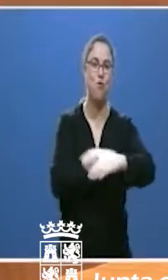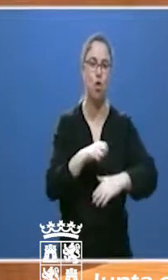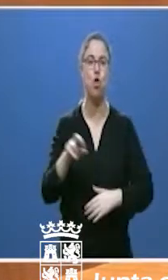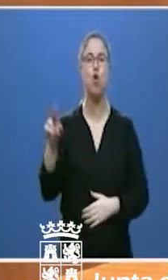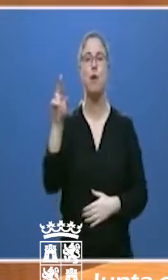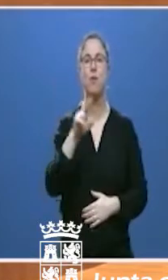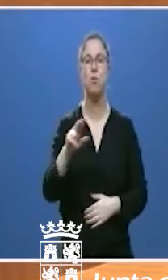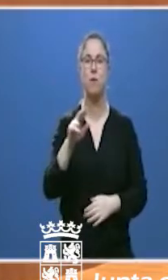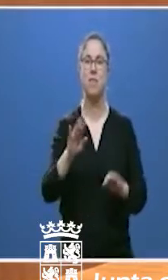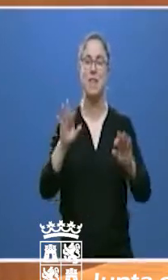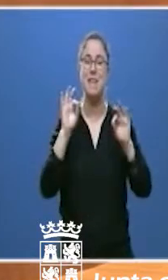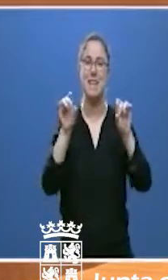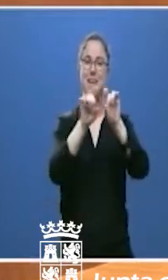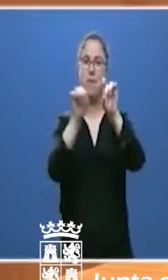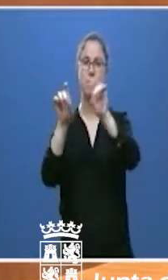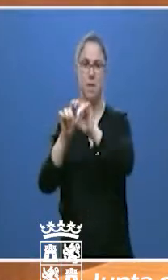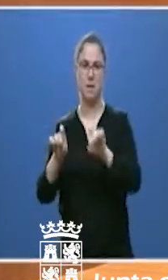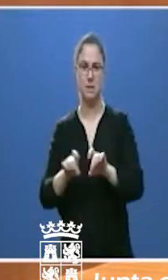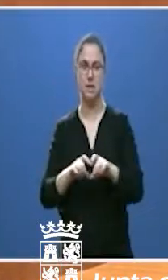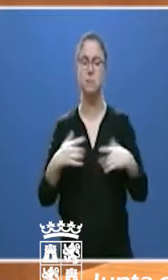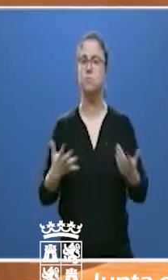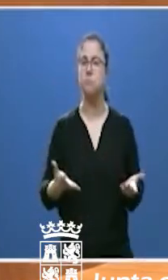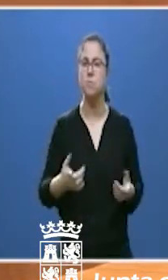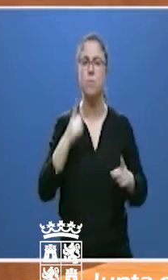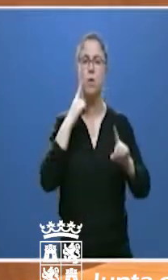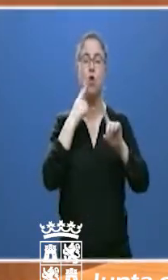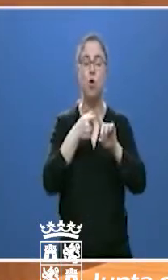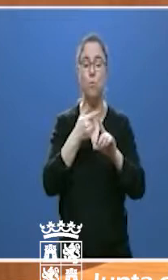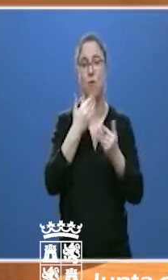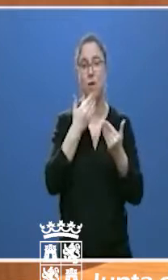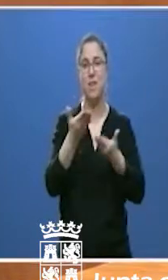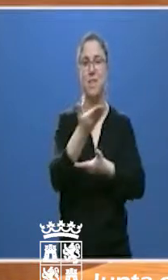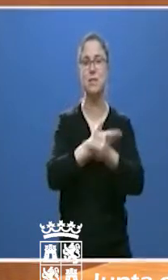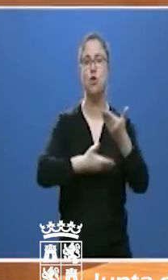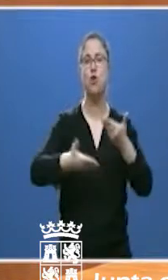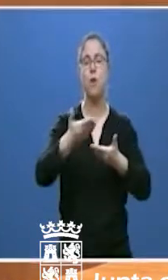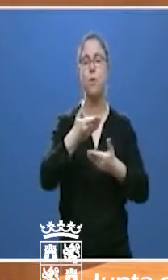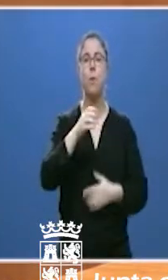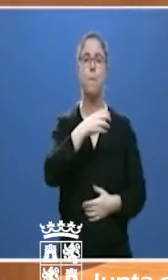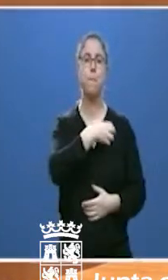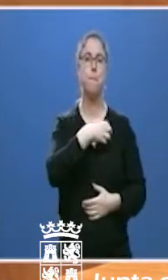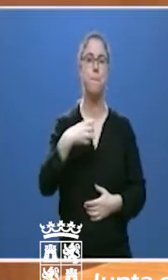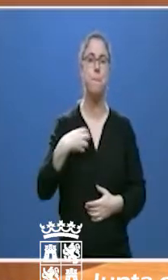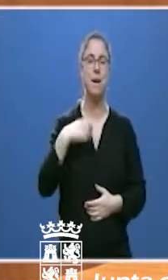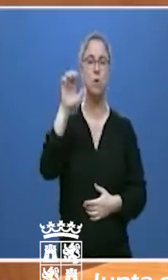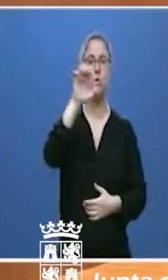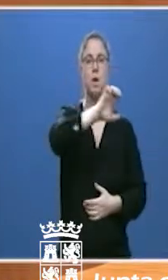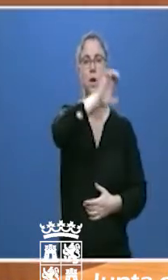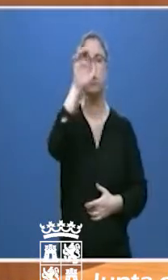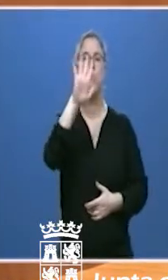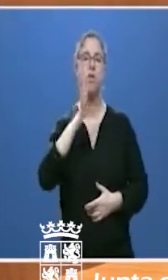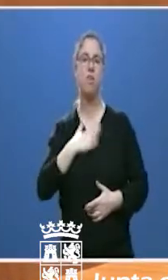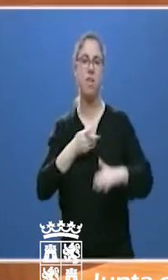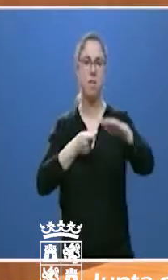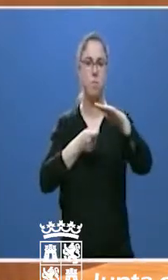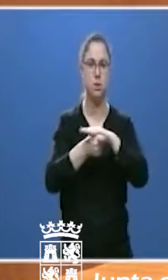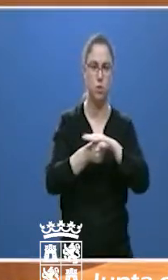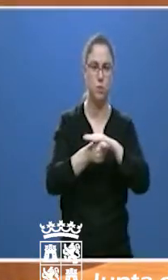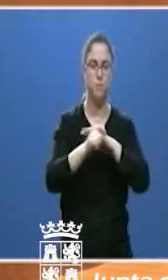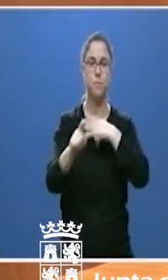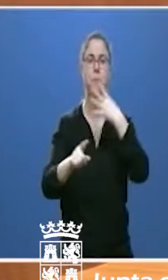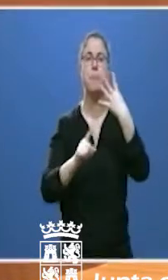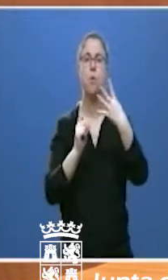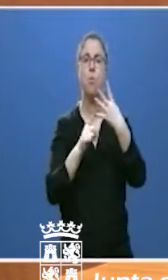empresas que se nutrirá fundamentalmente con la colaboración del Banco Europeo de Inversiones. Y en cuarto lugar,